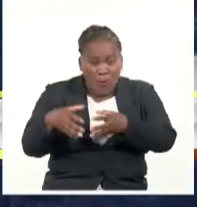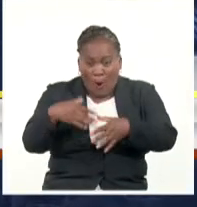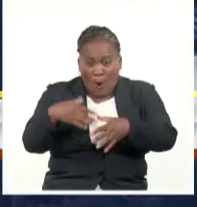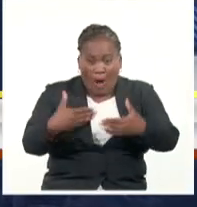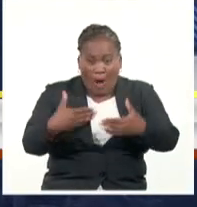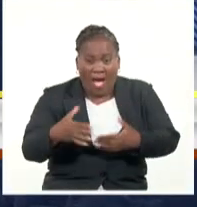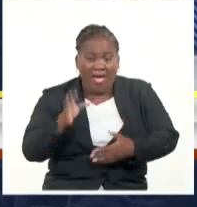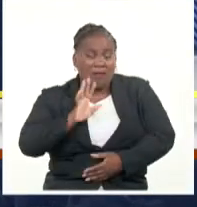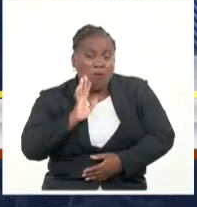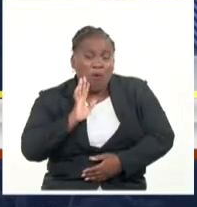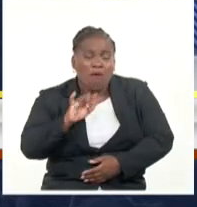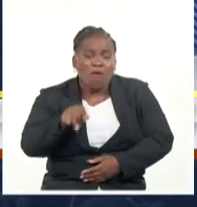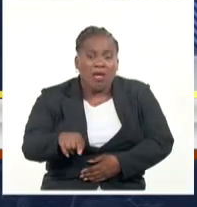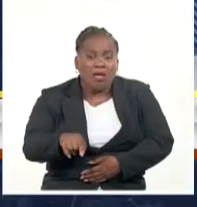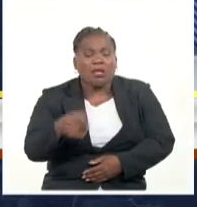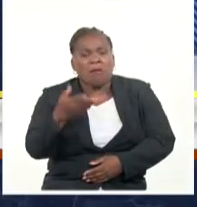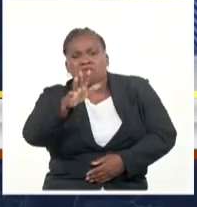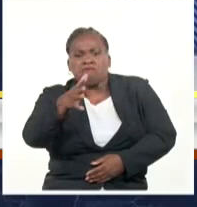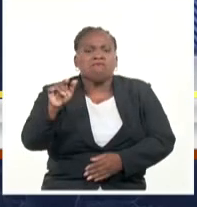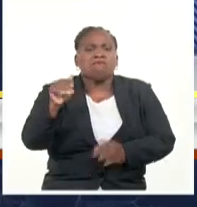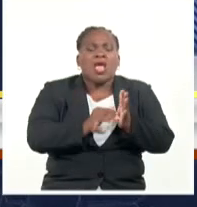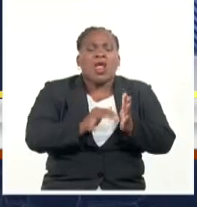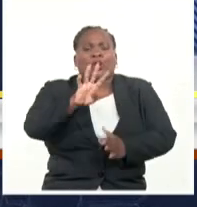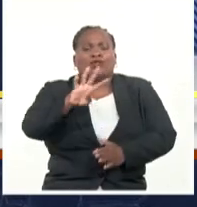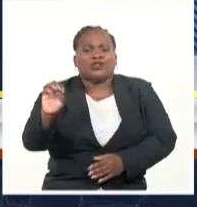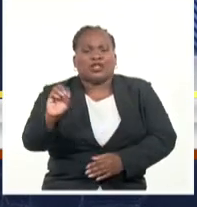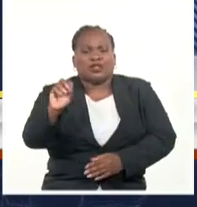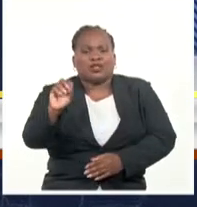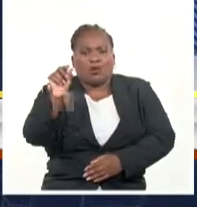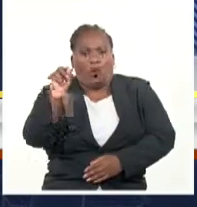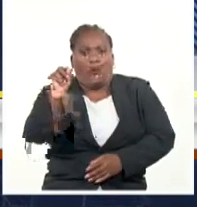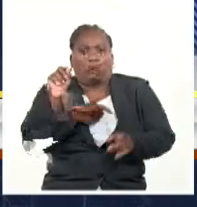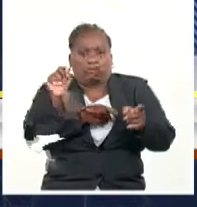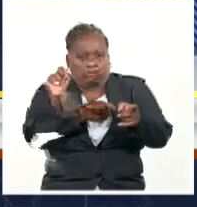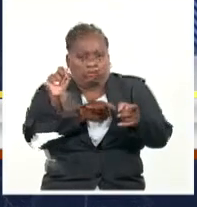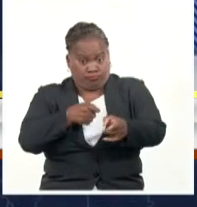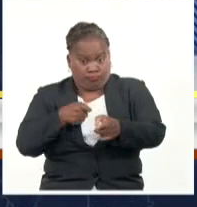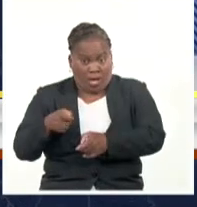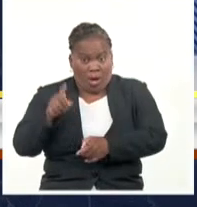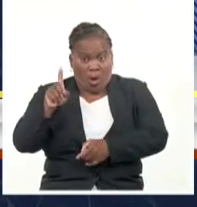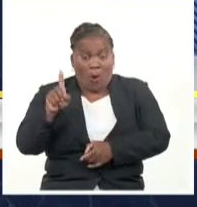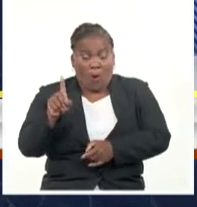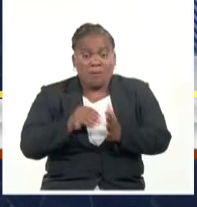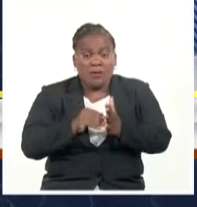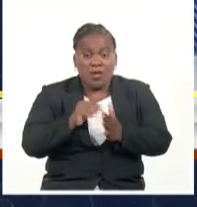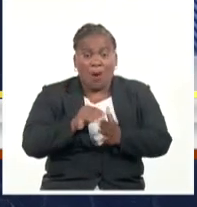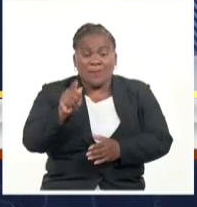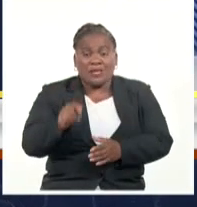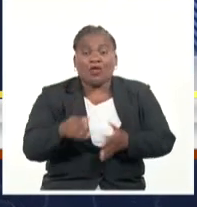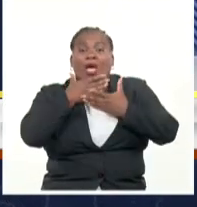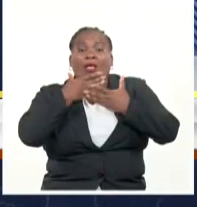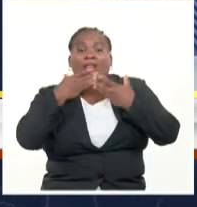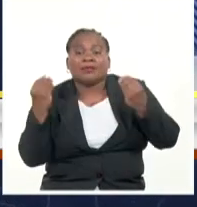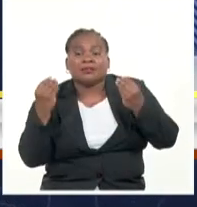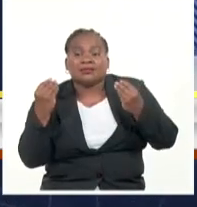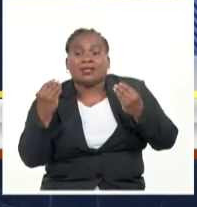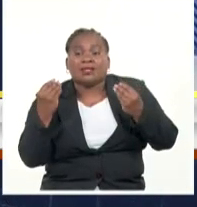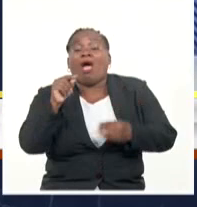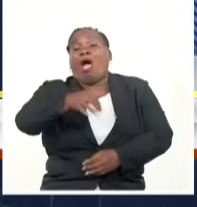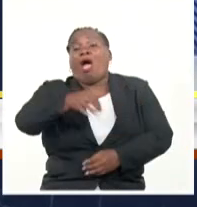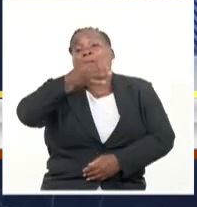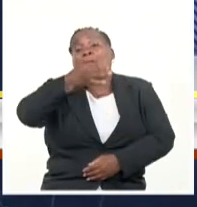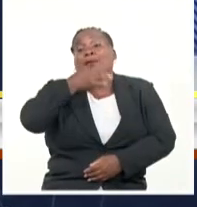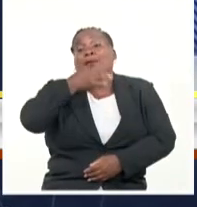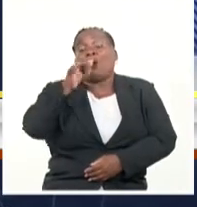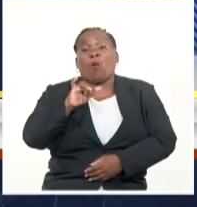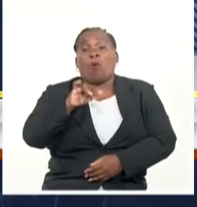año se acercan a las 1.400 víctimas de asesinatos y más de un millar de secuestrados. Medios locales también destacan la